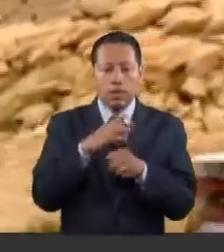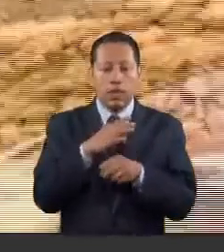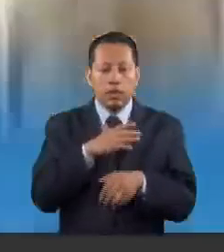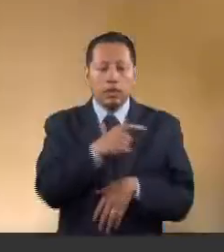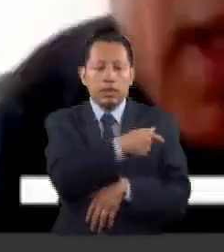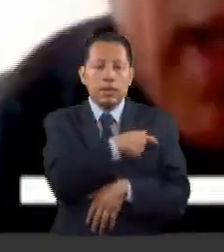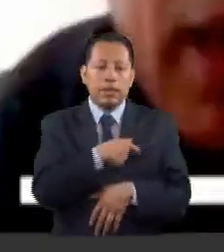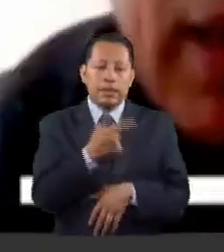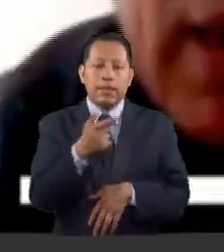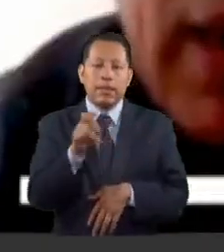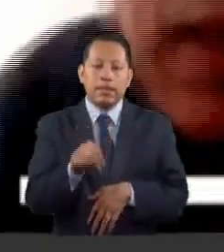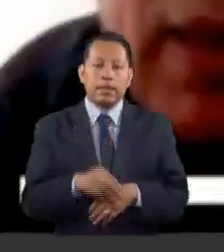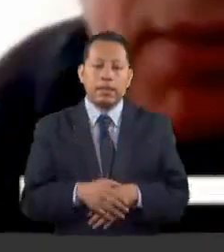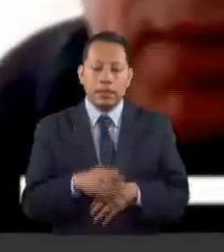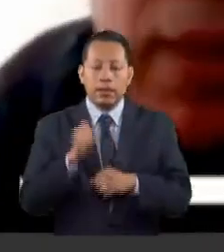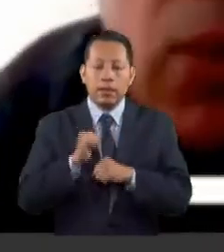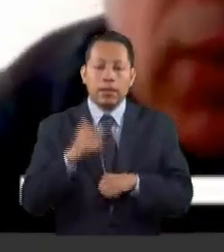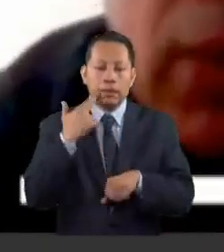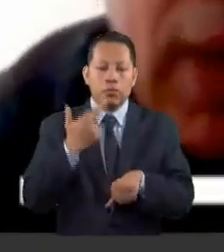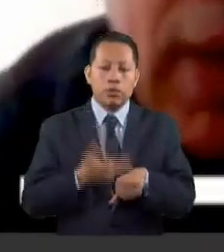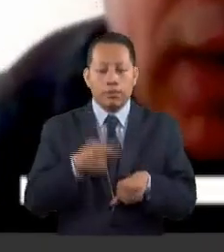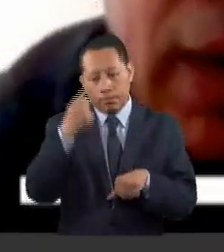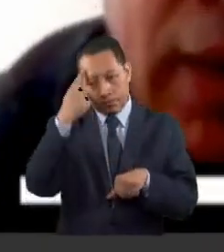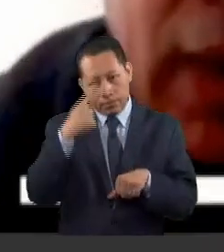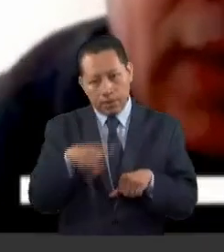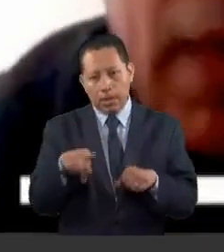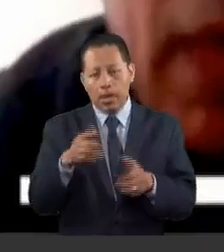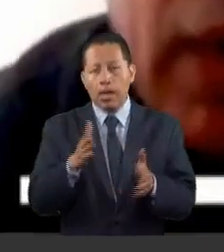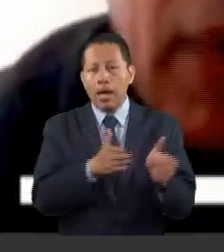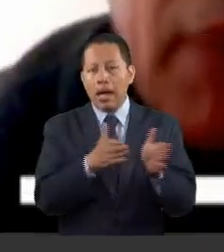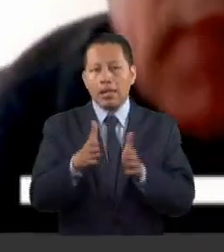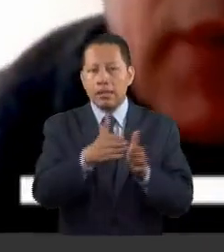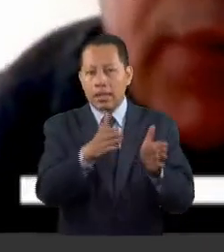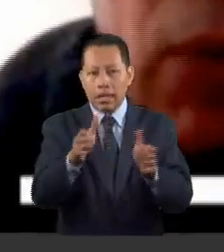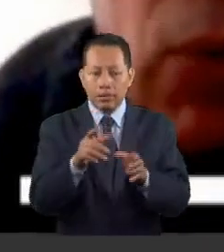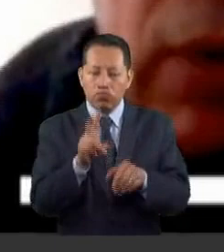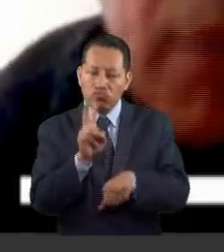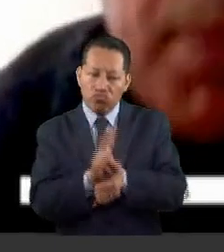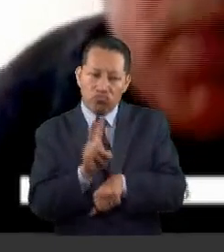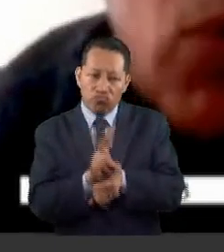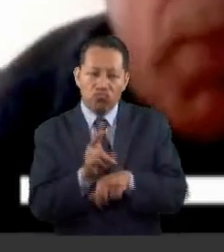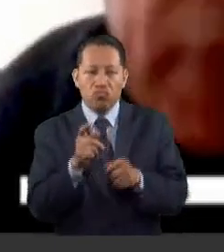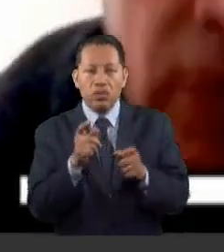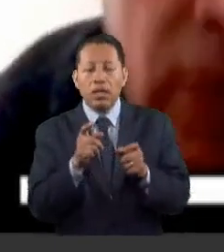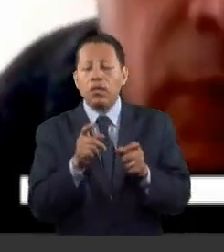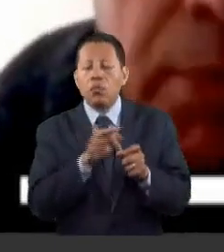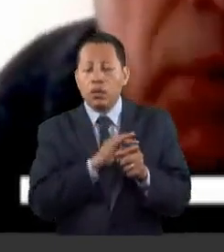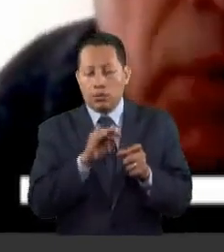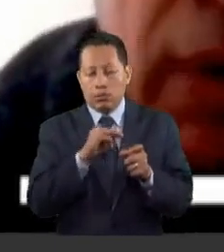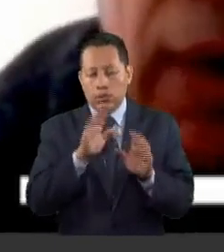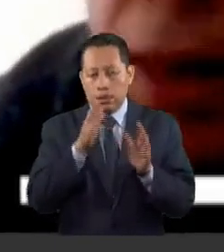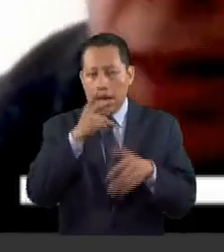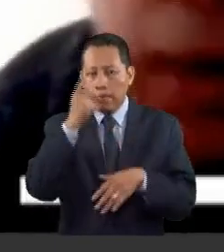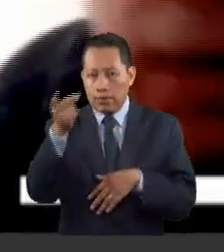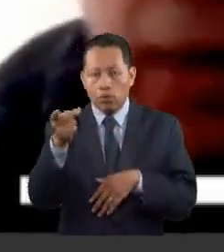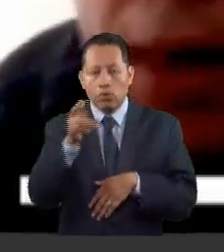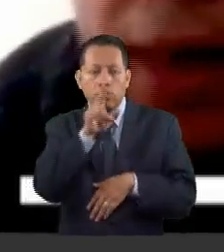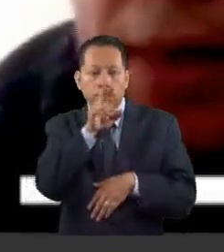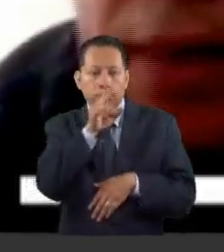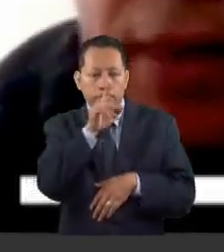Guardia Nacional encargada del esquema de seguridad en carreteras y hemos manifestado nuestra preocupación porque